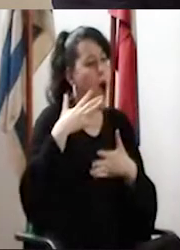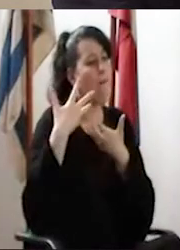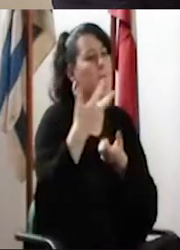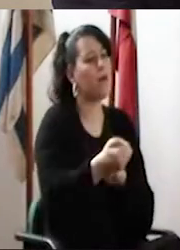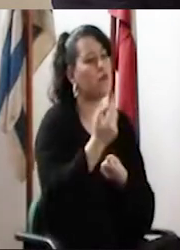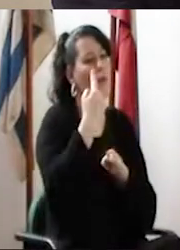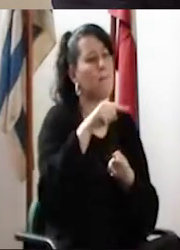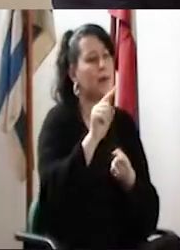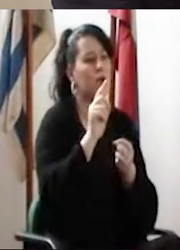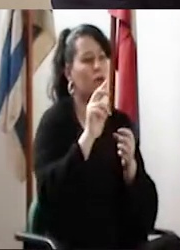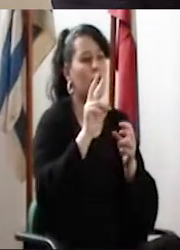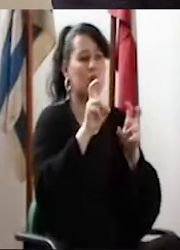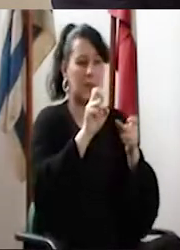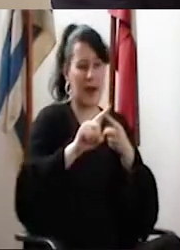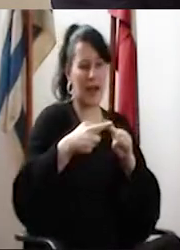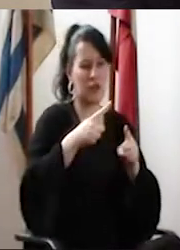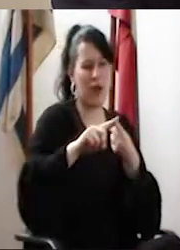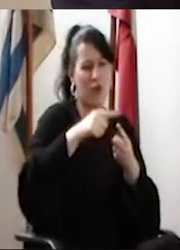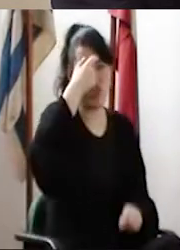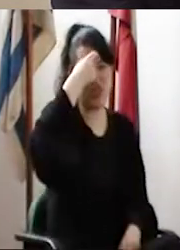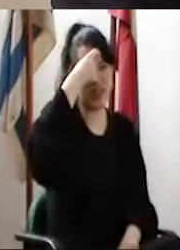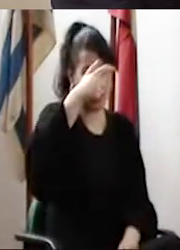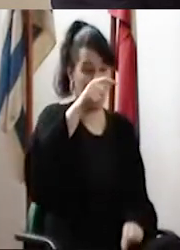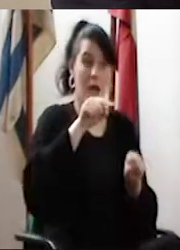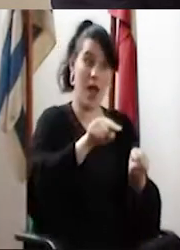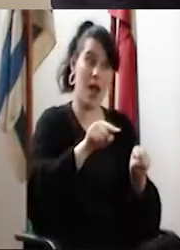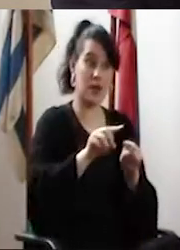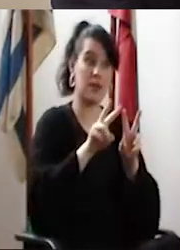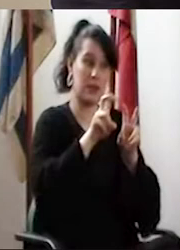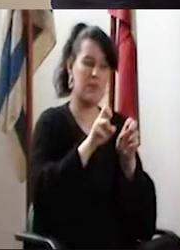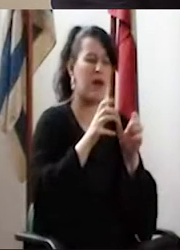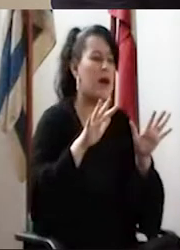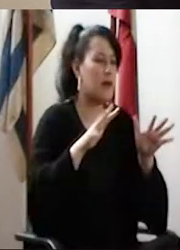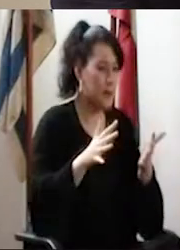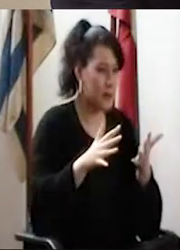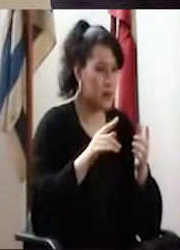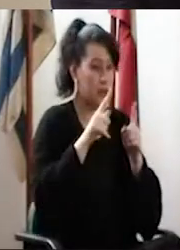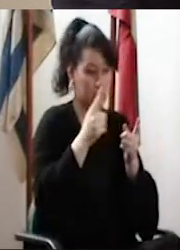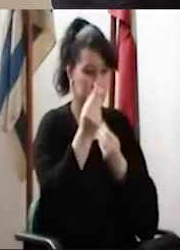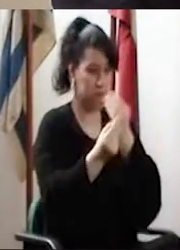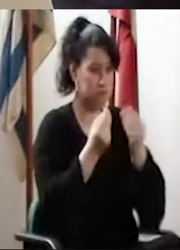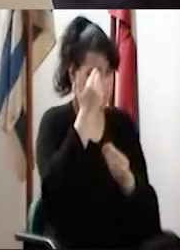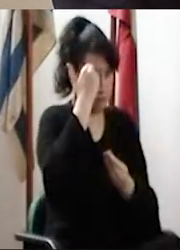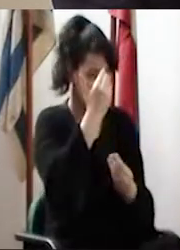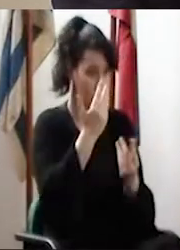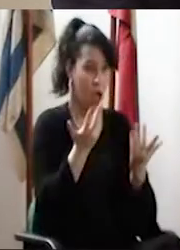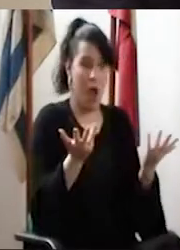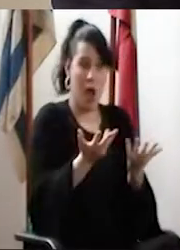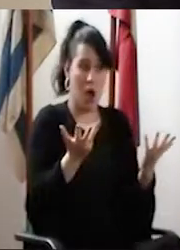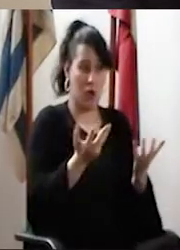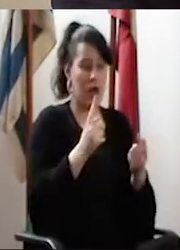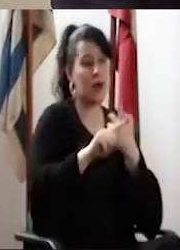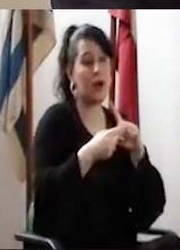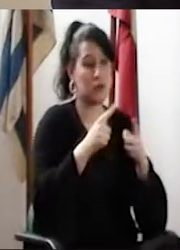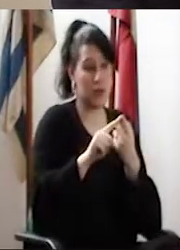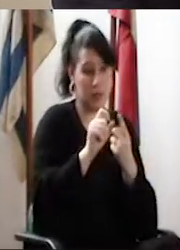de apoyo también, pero que tenían más que ver con lo técnico. Porque también ahí lo que tiene que suceder es que esos cargos docentes que